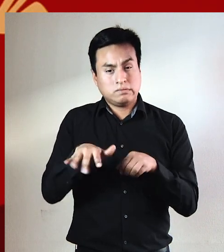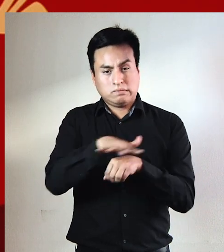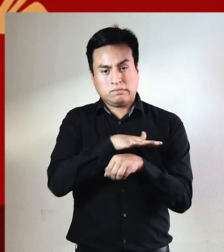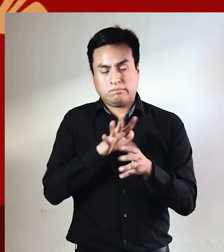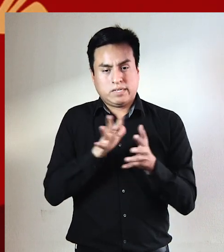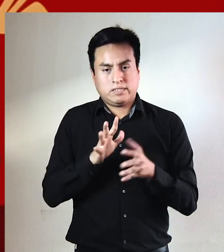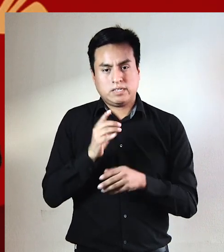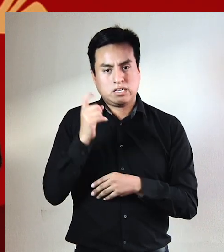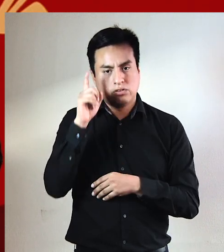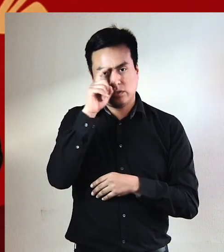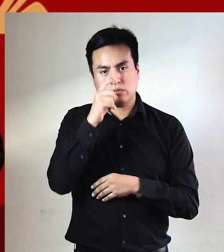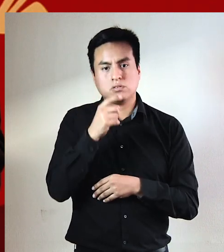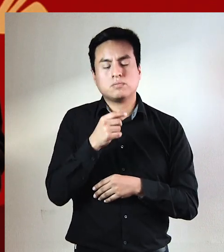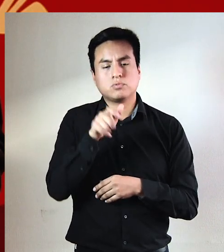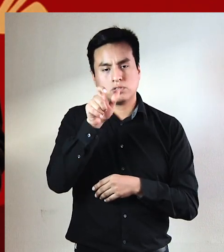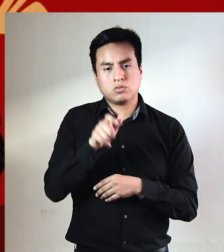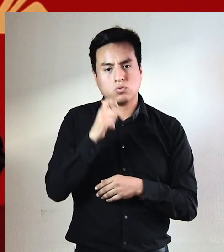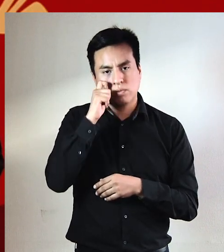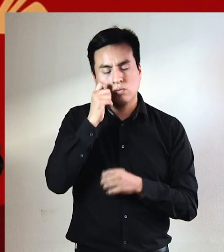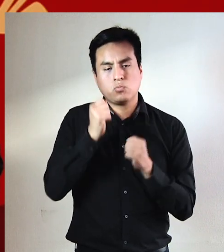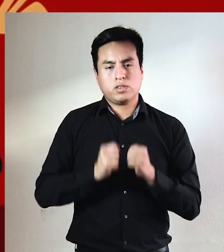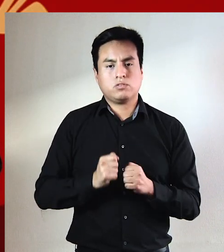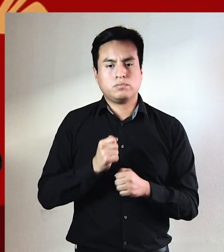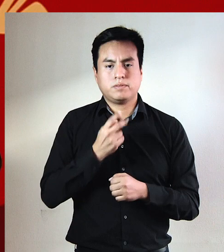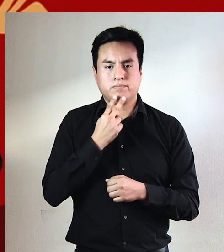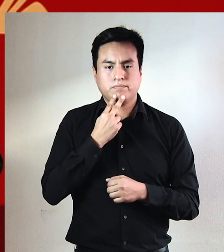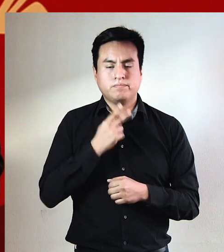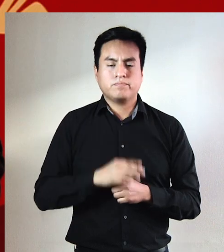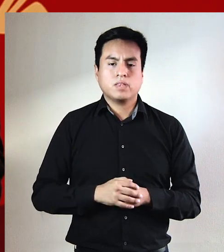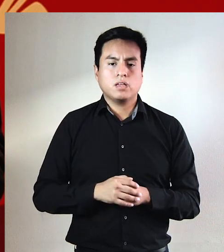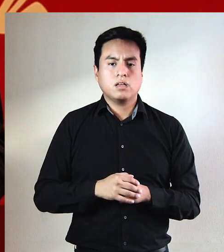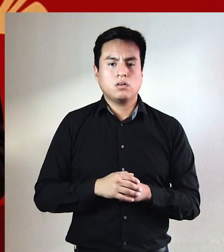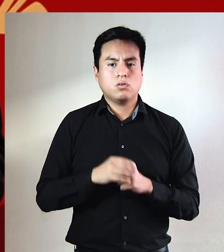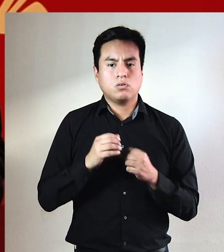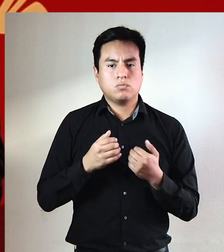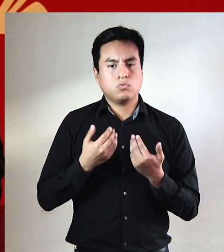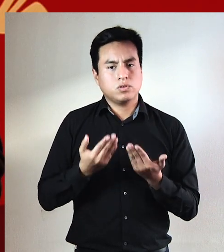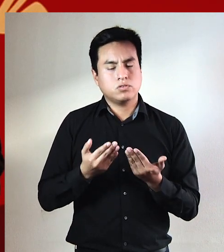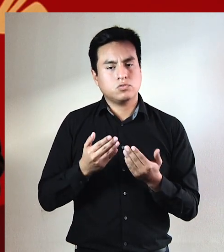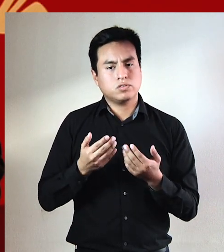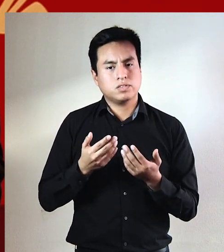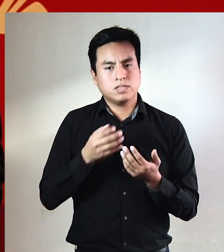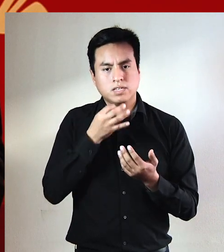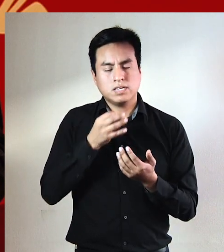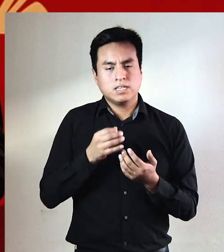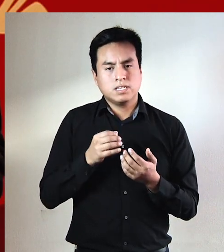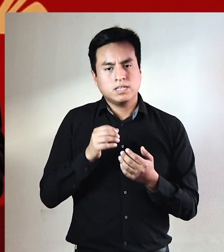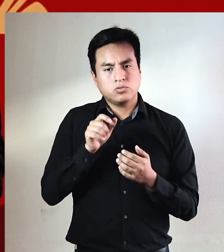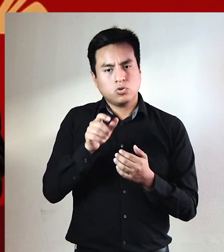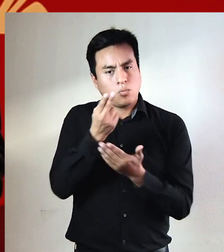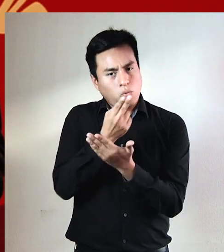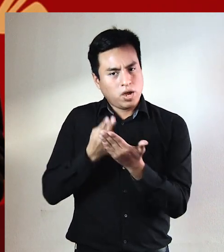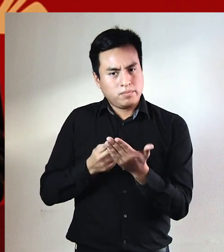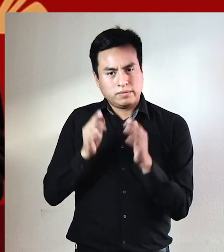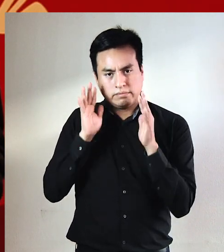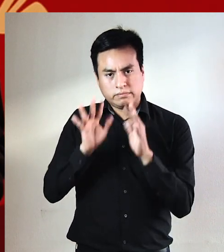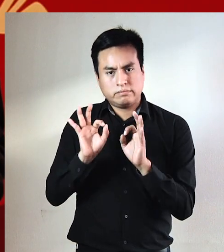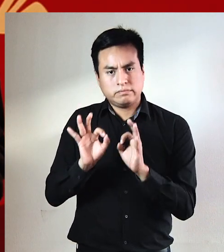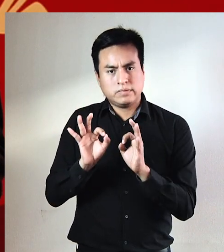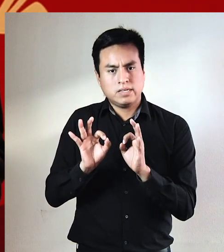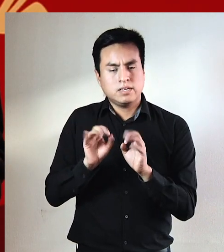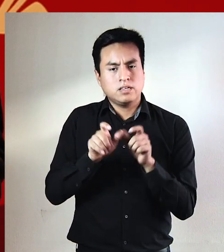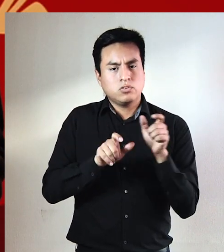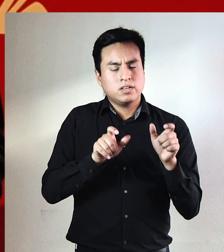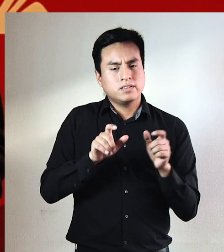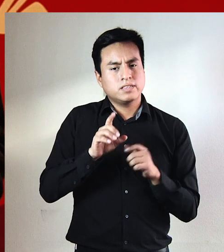condiciones más atroces que un ser humano pueda concebir. Opongo entonces la devoción de ese poema a